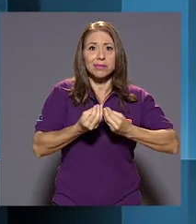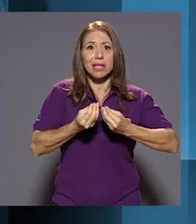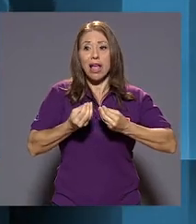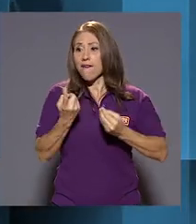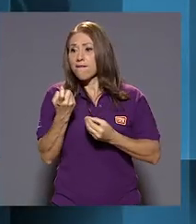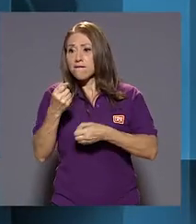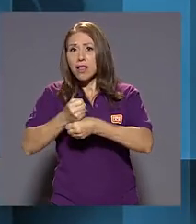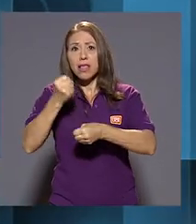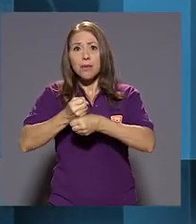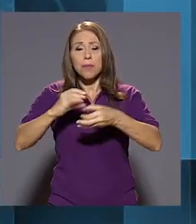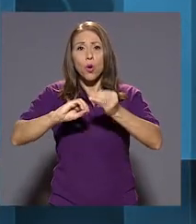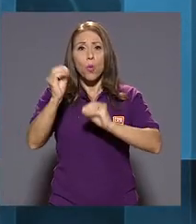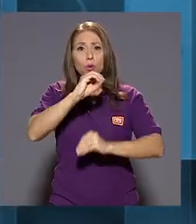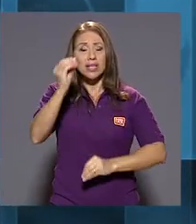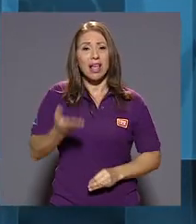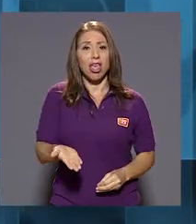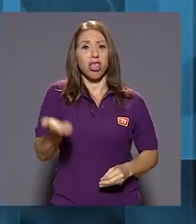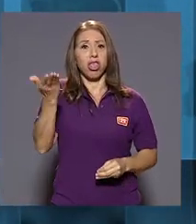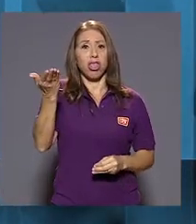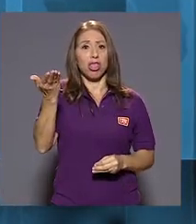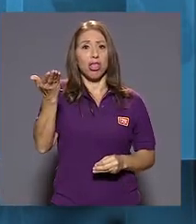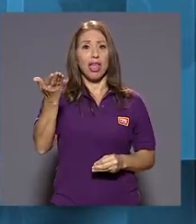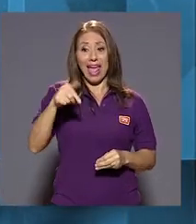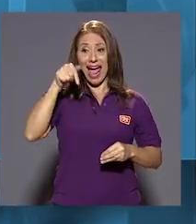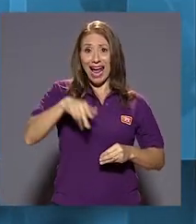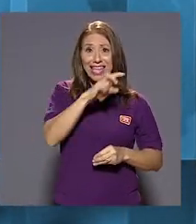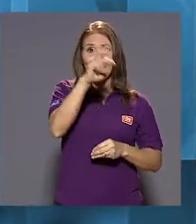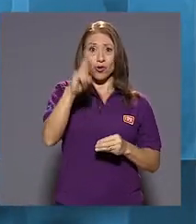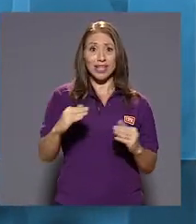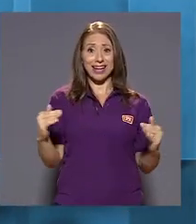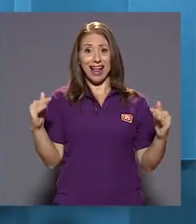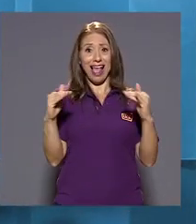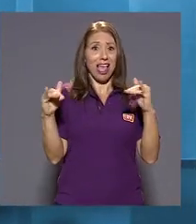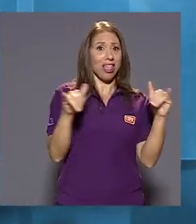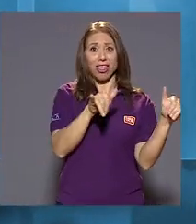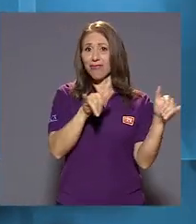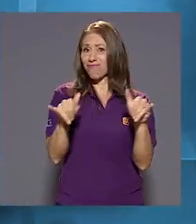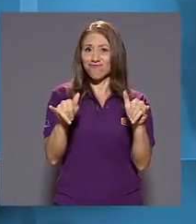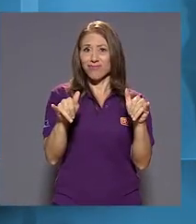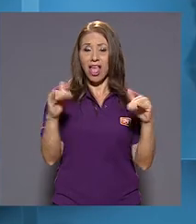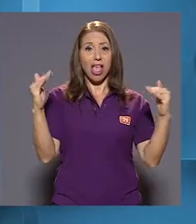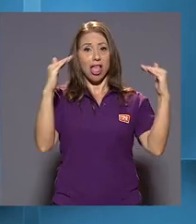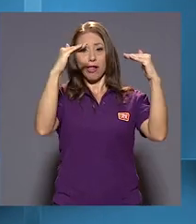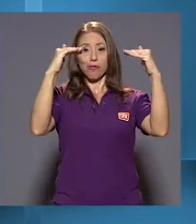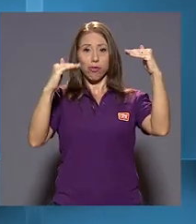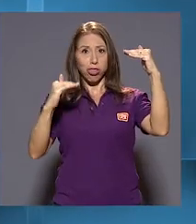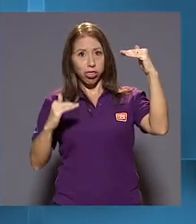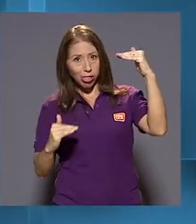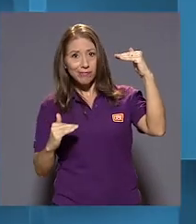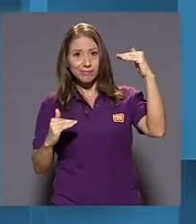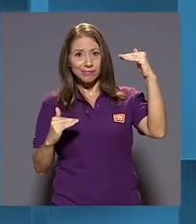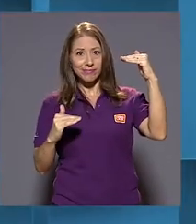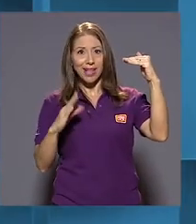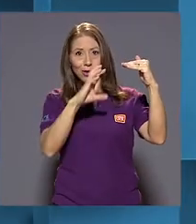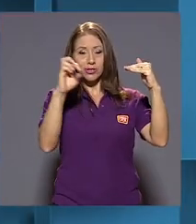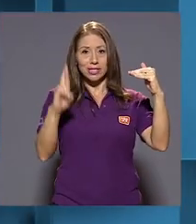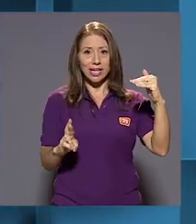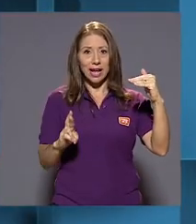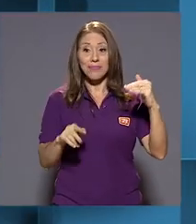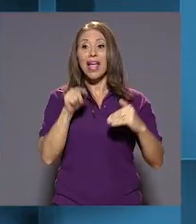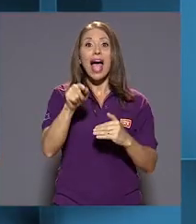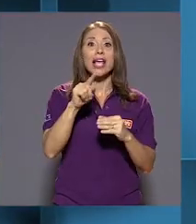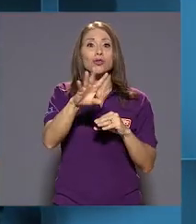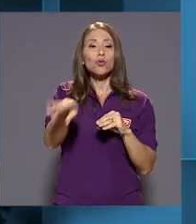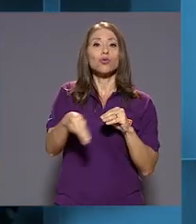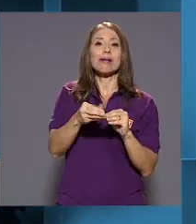desempleo, la informalidad y la desigualdad en Costa Rica van en aumento. Si a esto sumamos la gran falla de nuestro